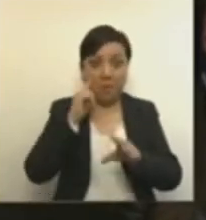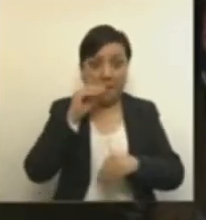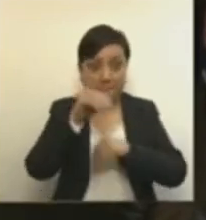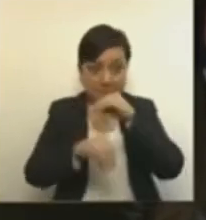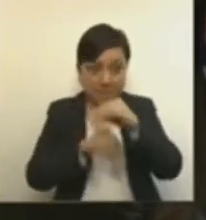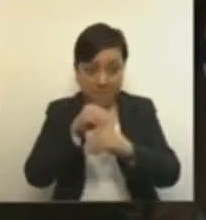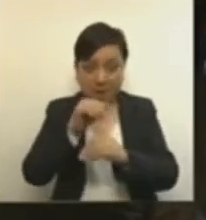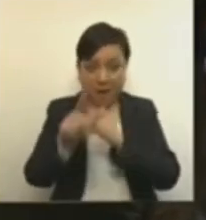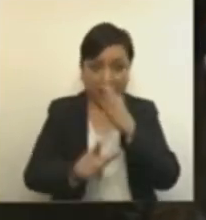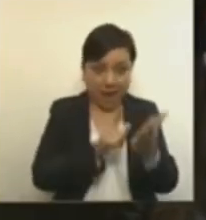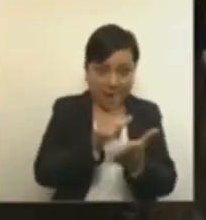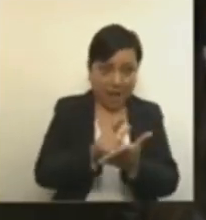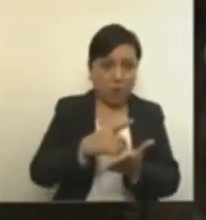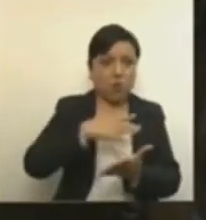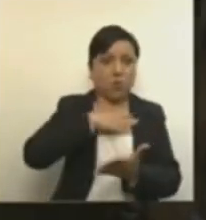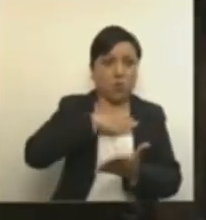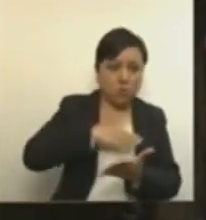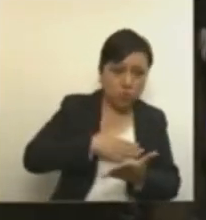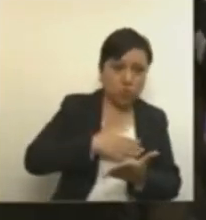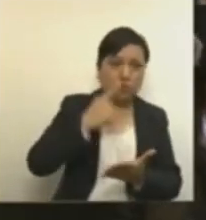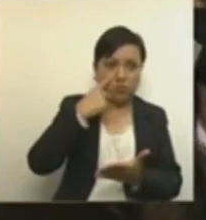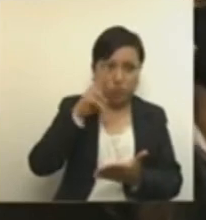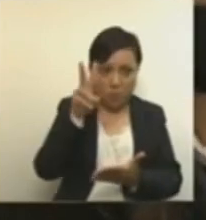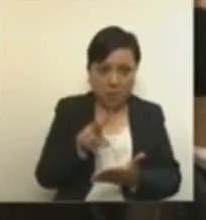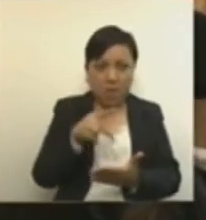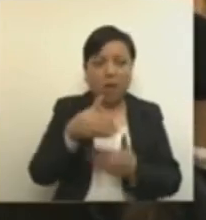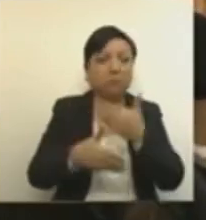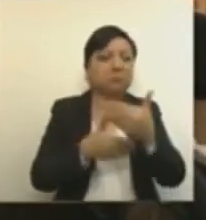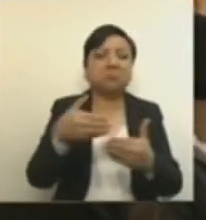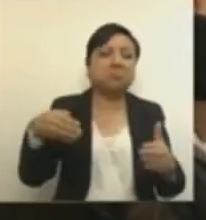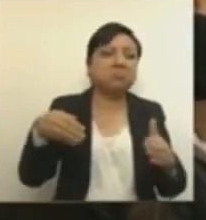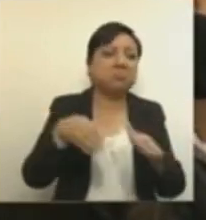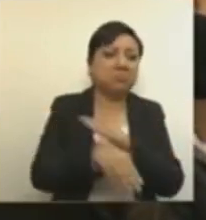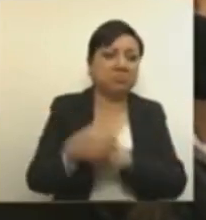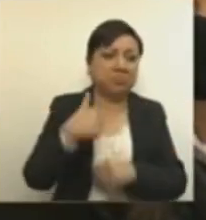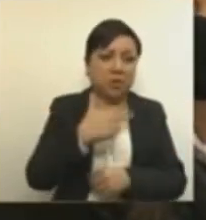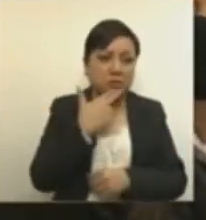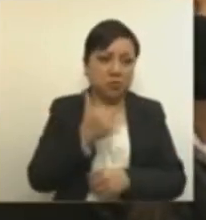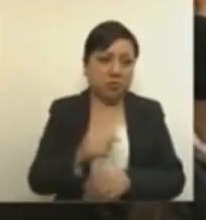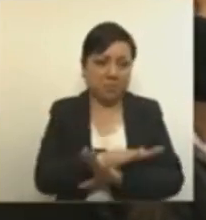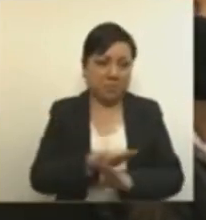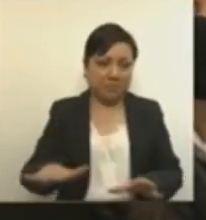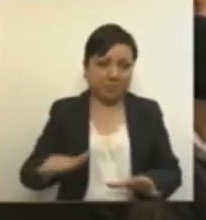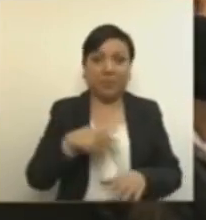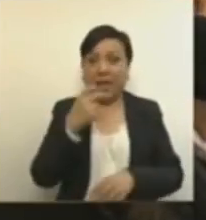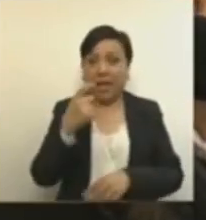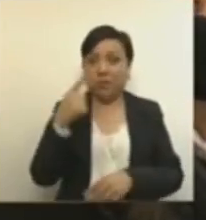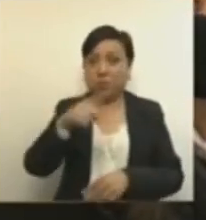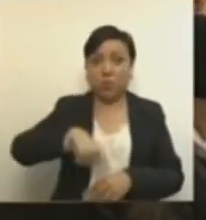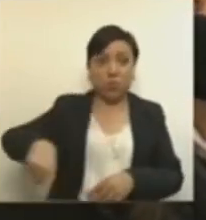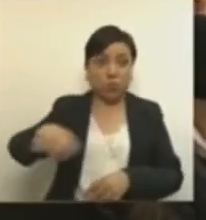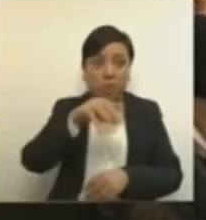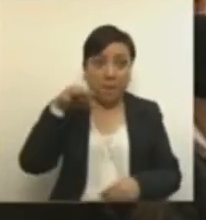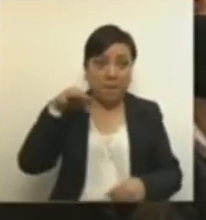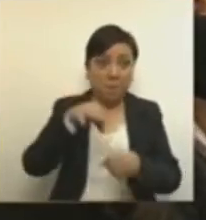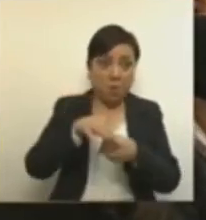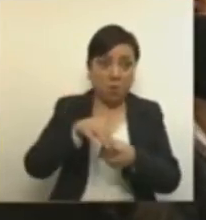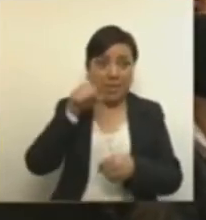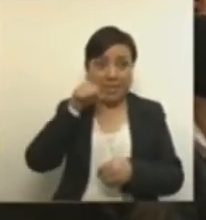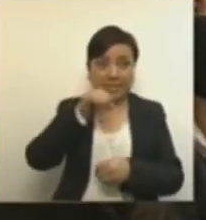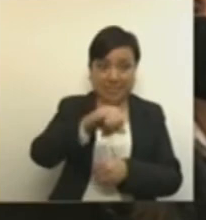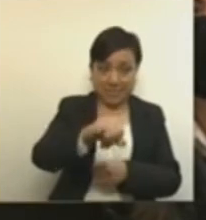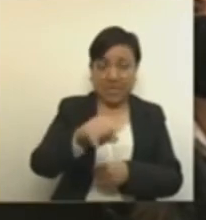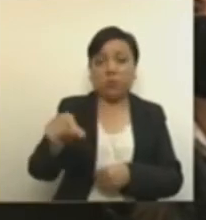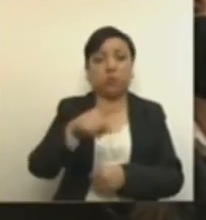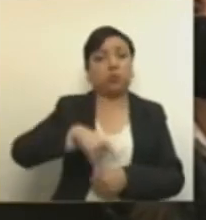justicia y reparación estarán perdidos. Si aprueban esta atrocidad, cometerán la mayor traición